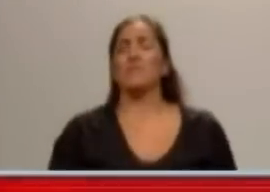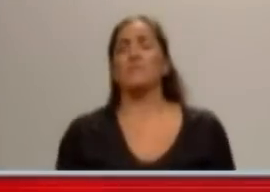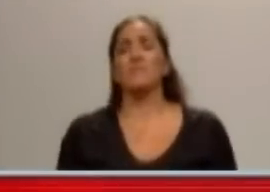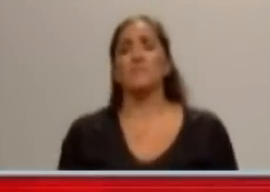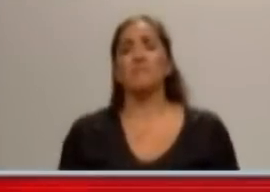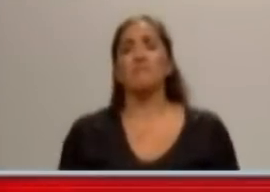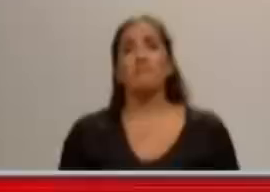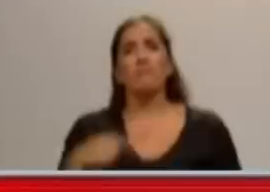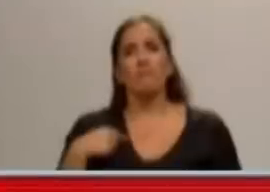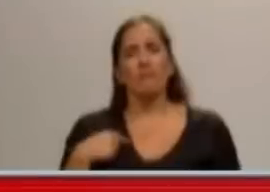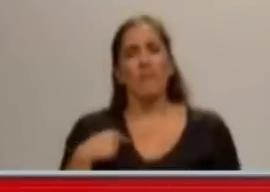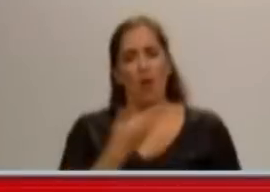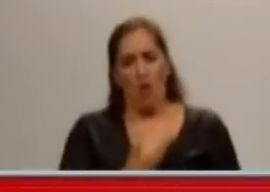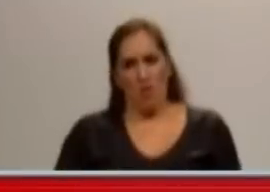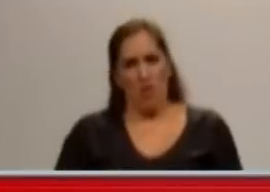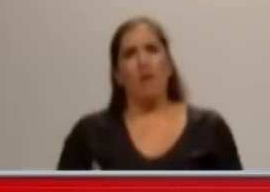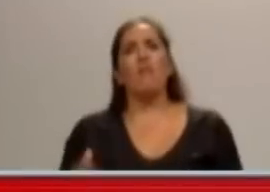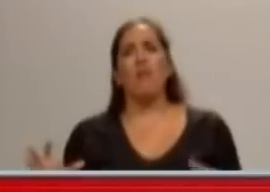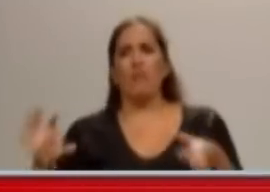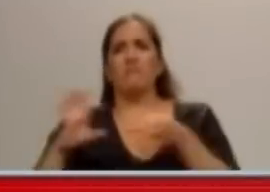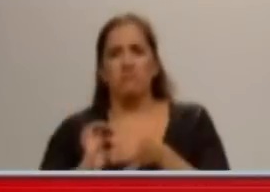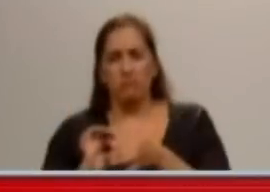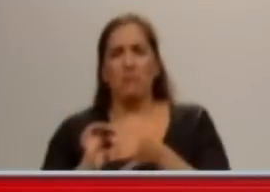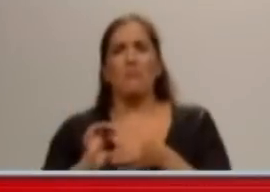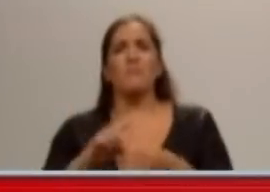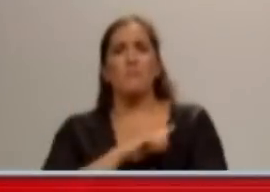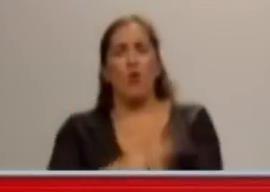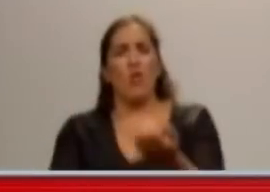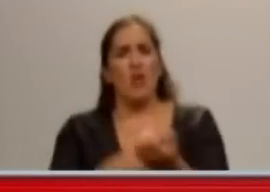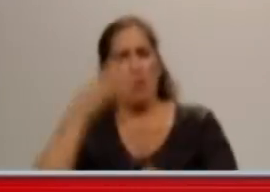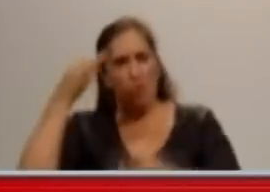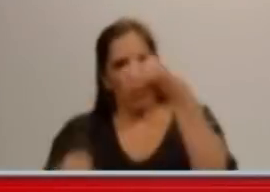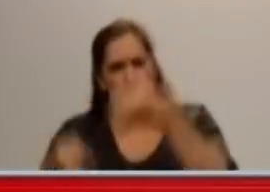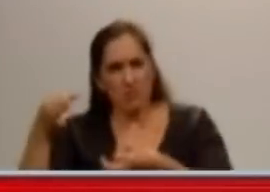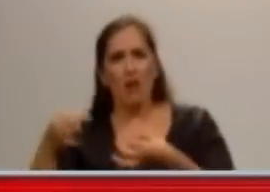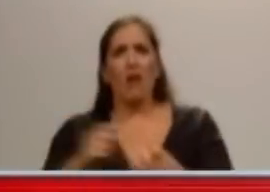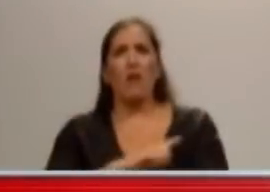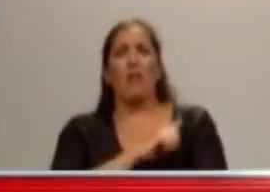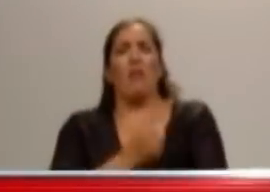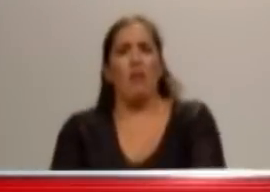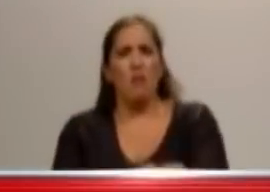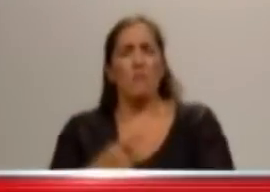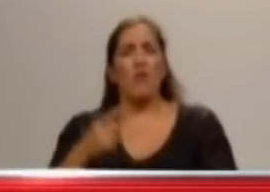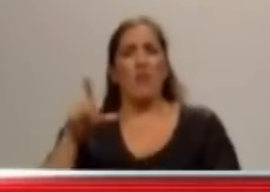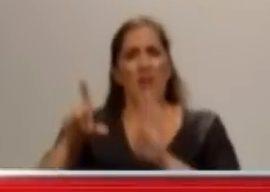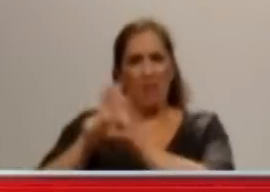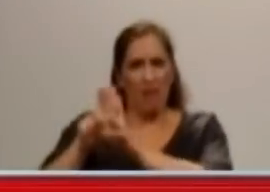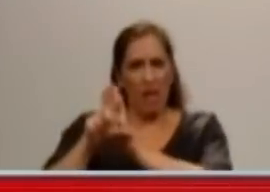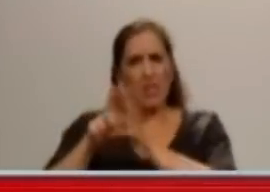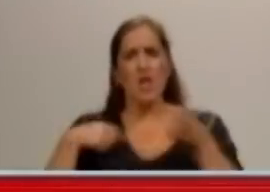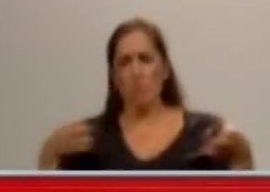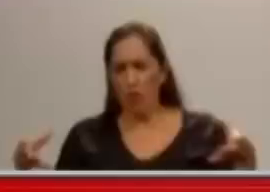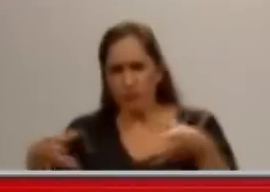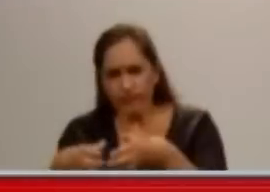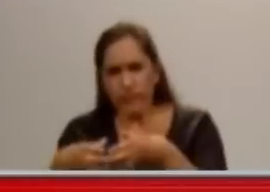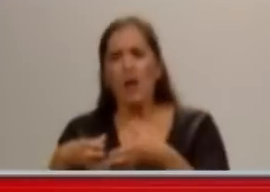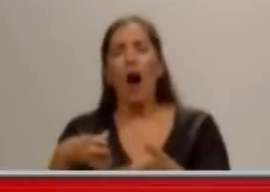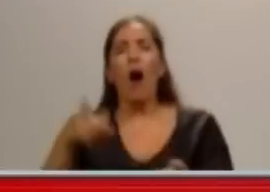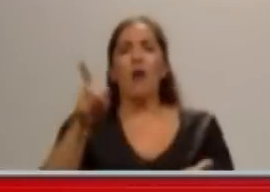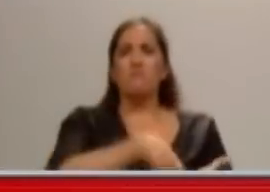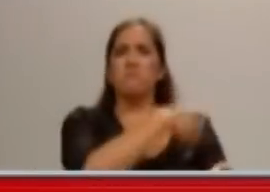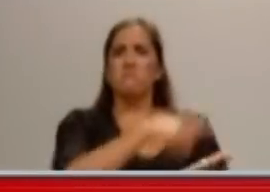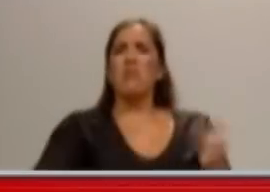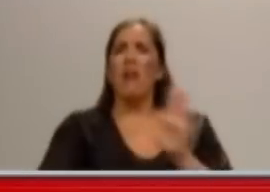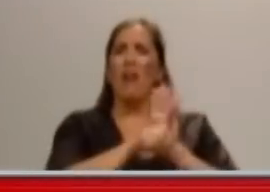así que que vaya a Gil Carbó es un elemento más que amerita el que, la descalificación de todas estas escuchas, así que, por eso, forma